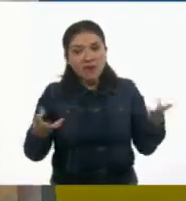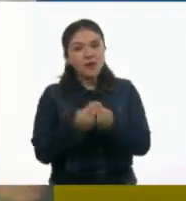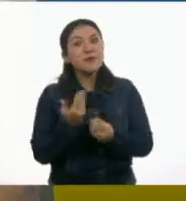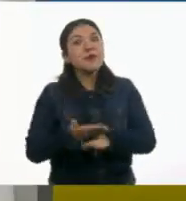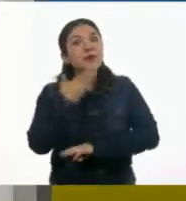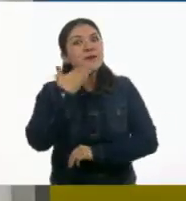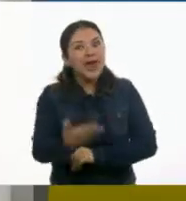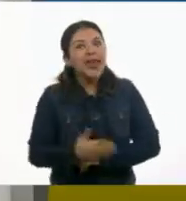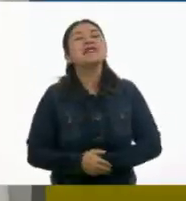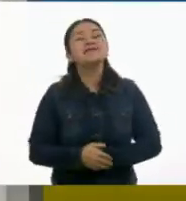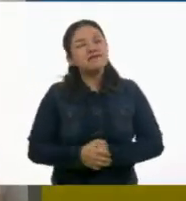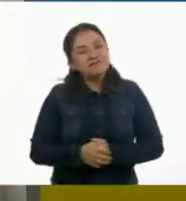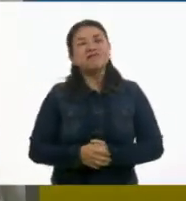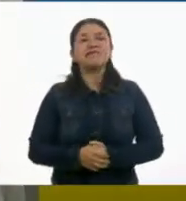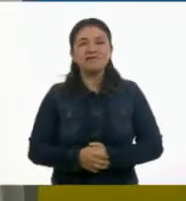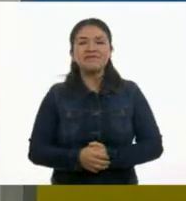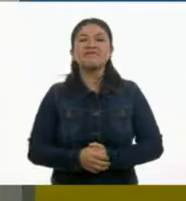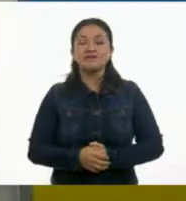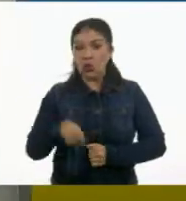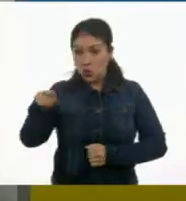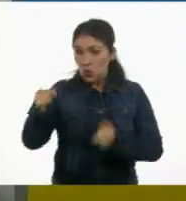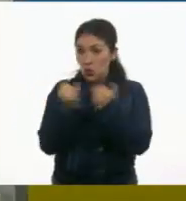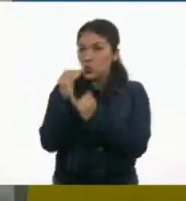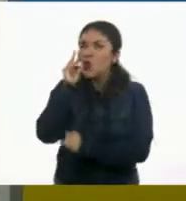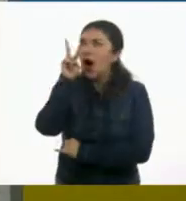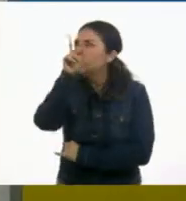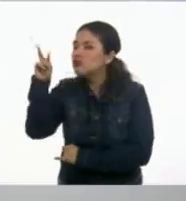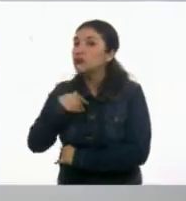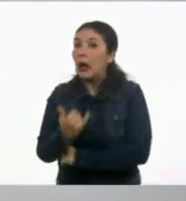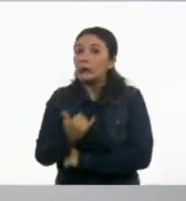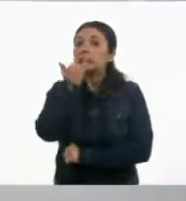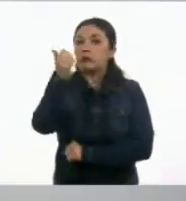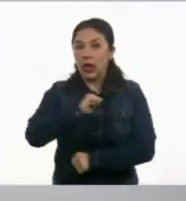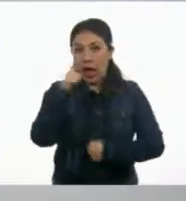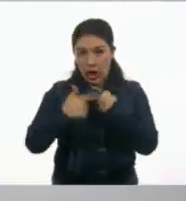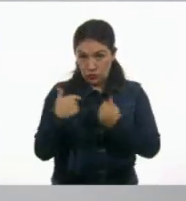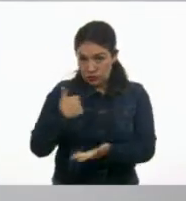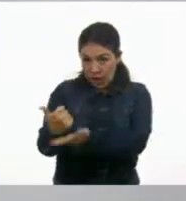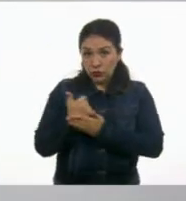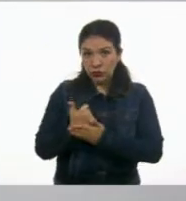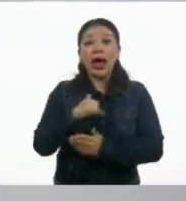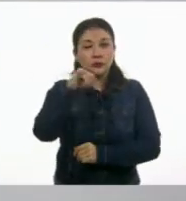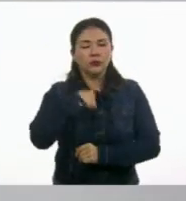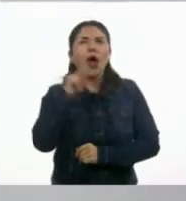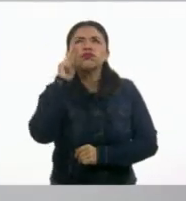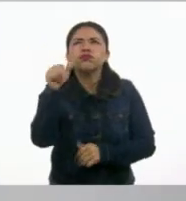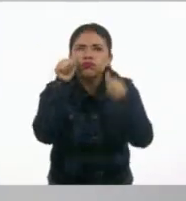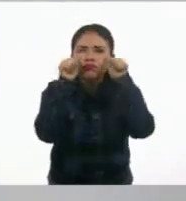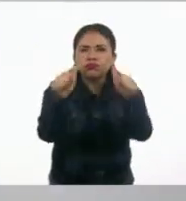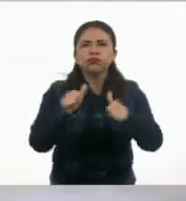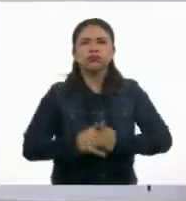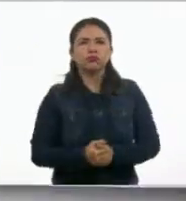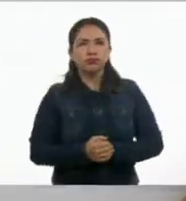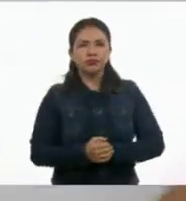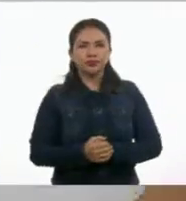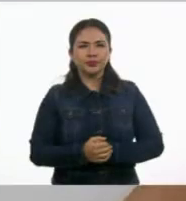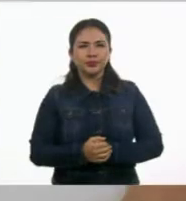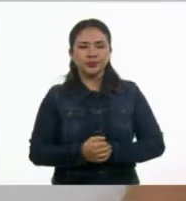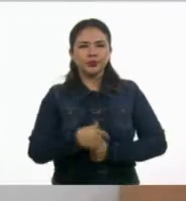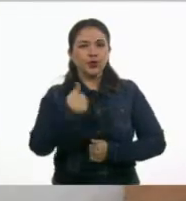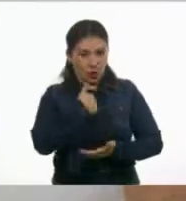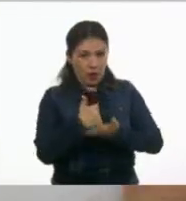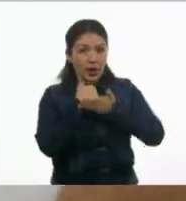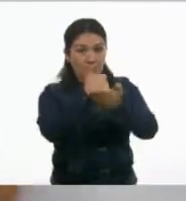Sí, Tom. Excelente. Tom, revisando, por favor, a ver si no me equivoco con otra, ¿eh? Sí, estoy revisando, maestro. Muy bien, muy bien. Le ayudo,